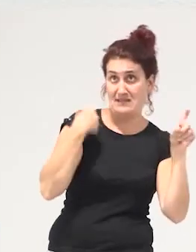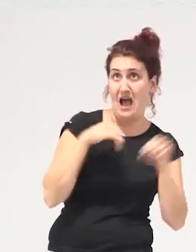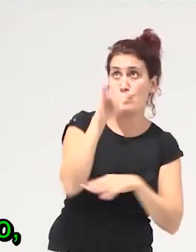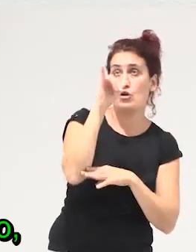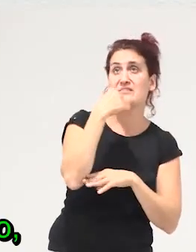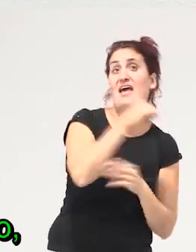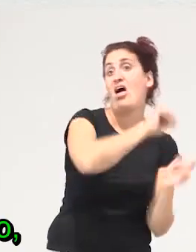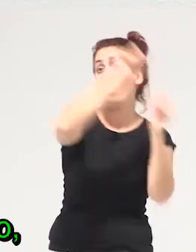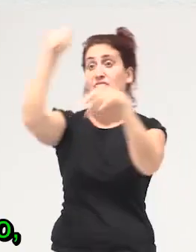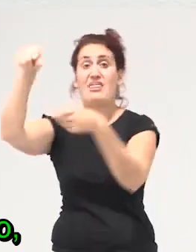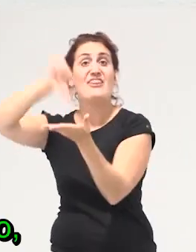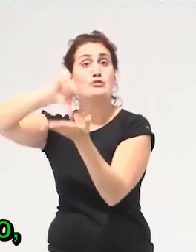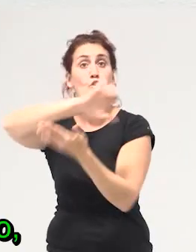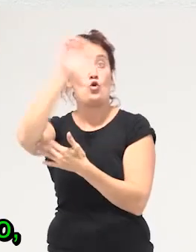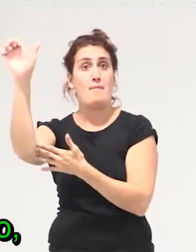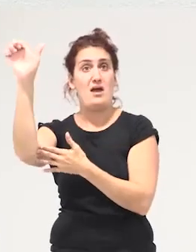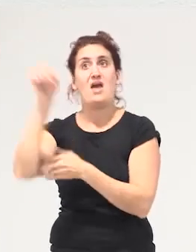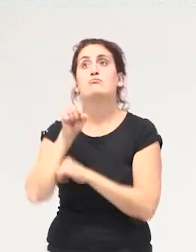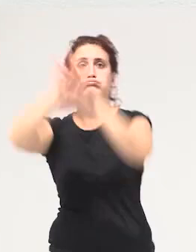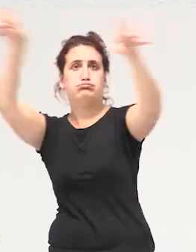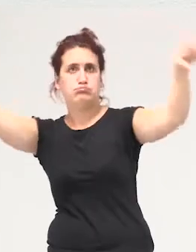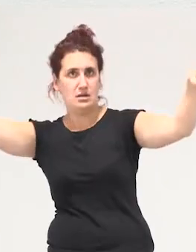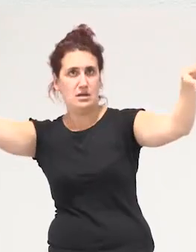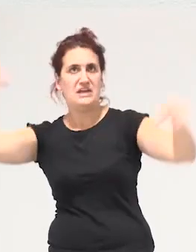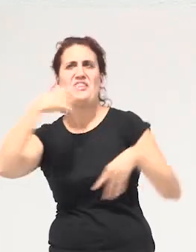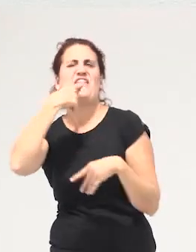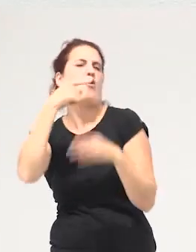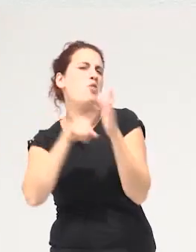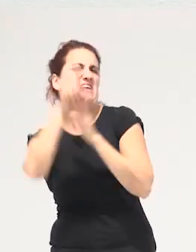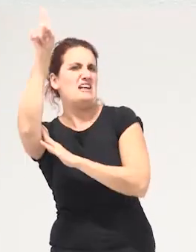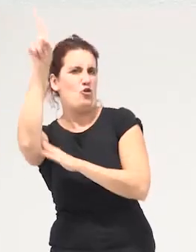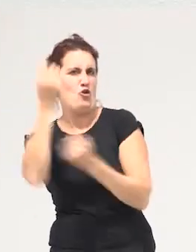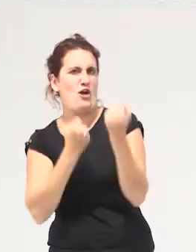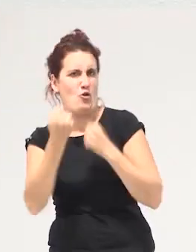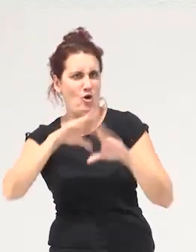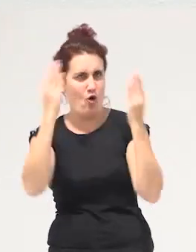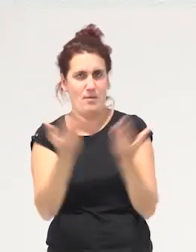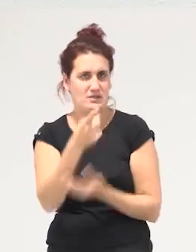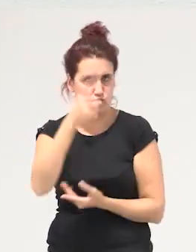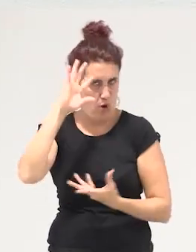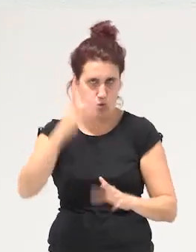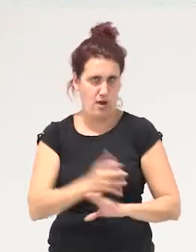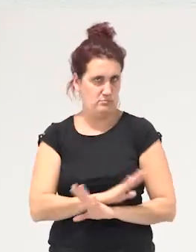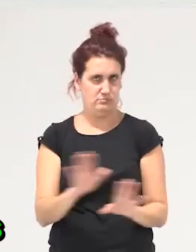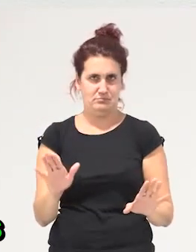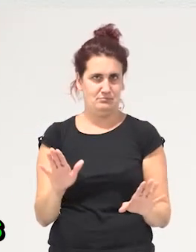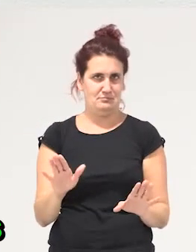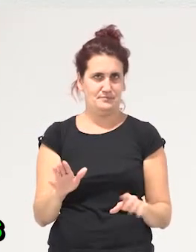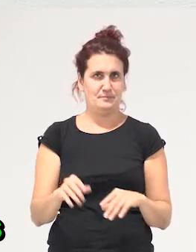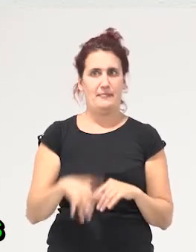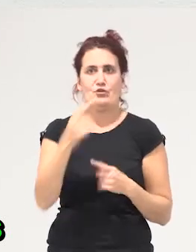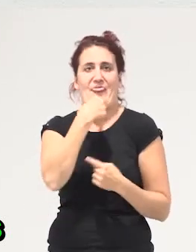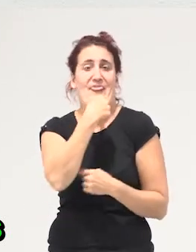Centro Europa y ahí se distribuían al sudeste asiático y eso se vendía como desarrollo económico global esto es una locura absoluta entonces